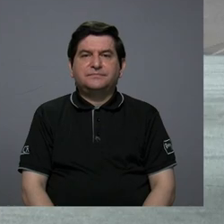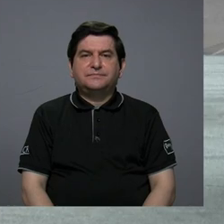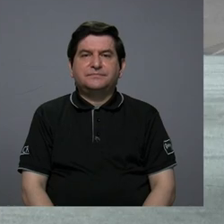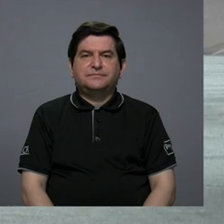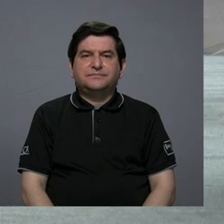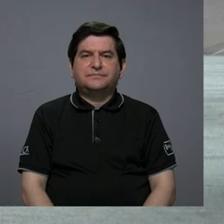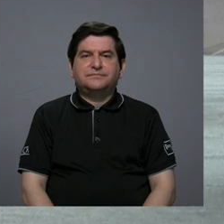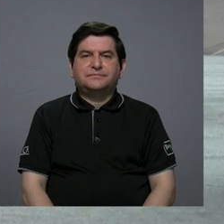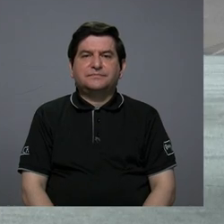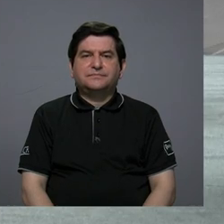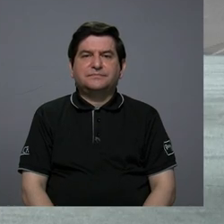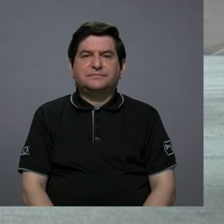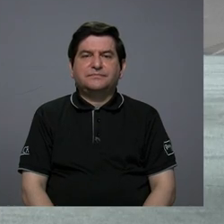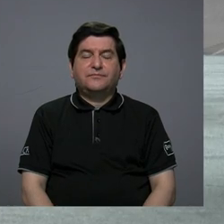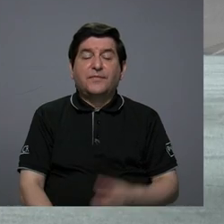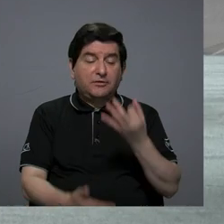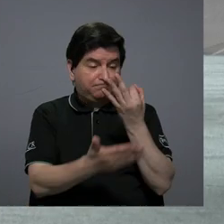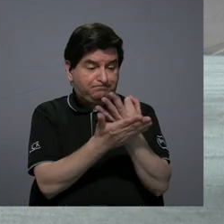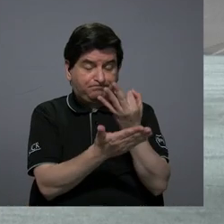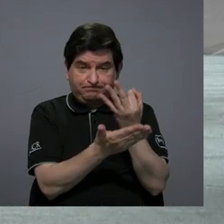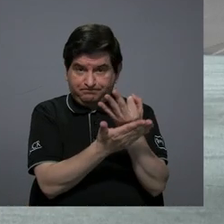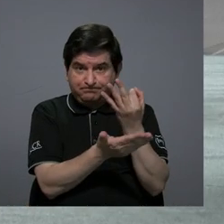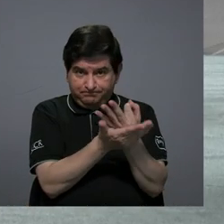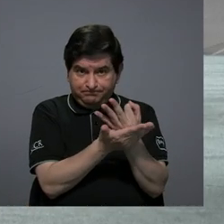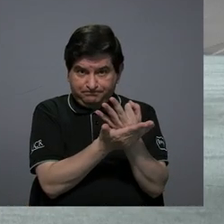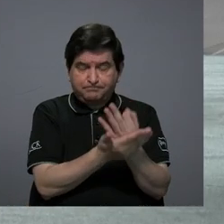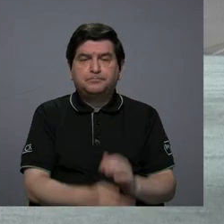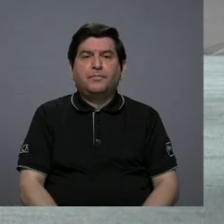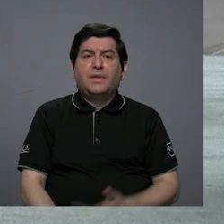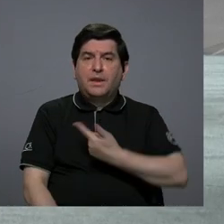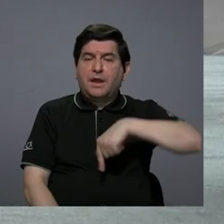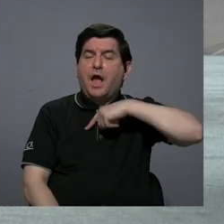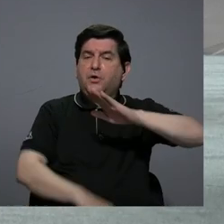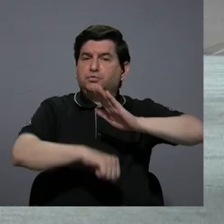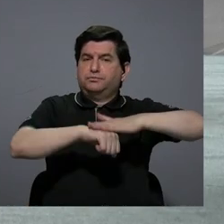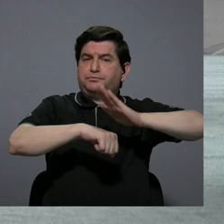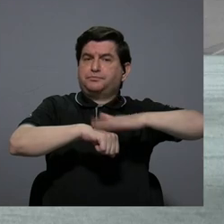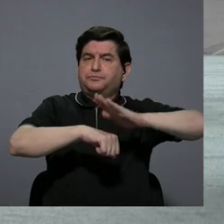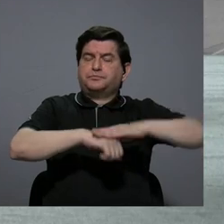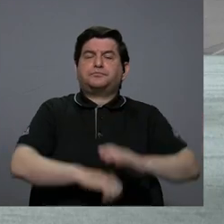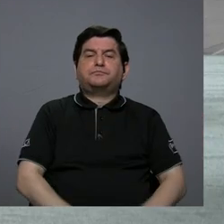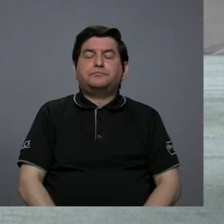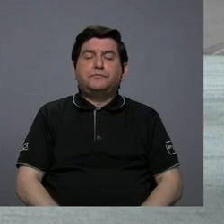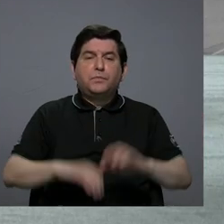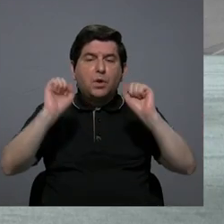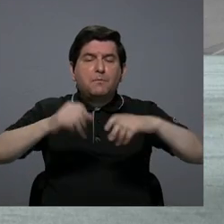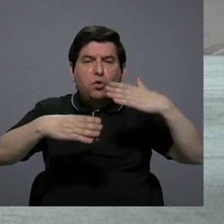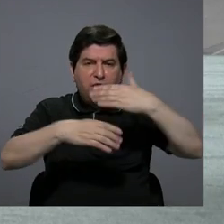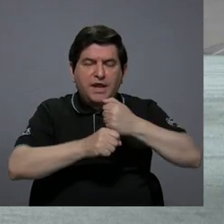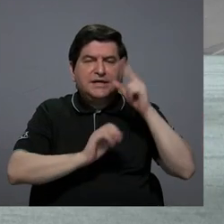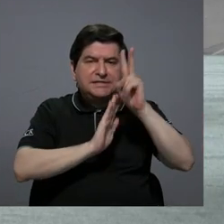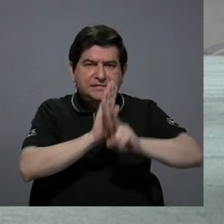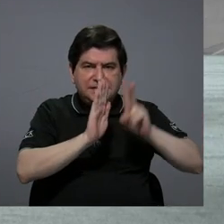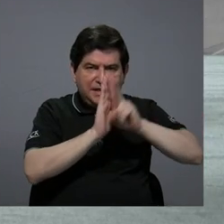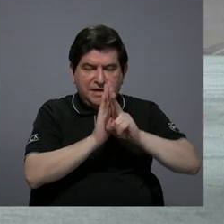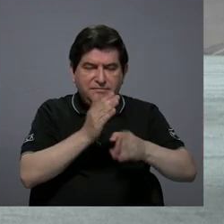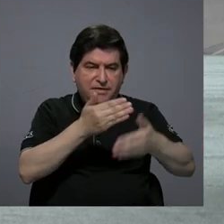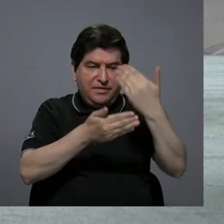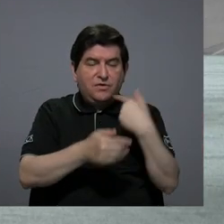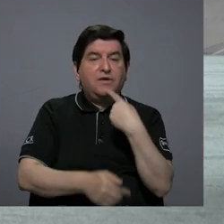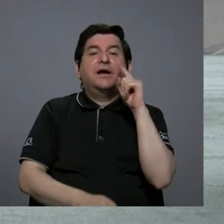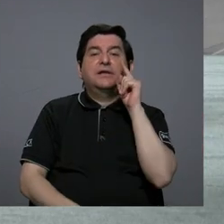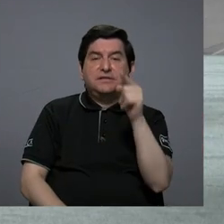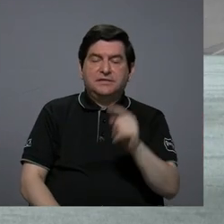Entonces, este financiamiento nos permitió elaborar el video que acaba de